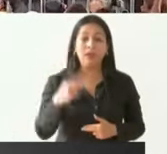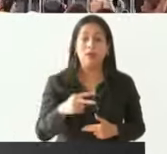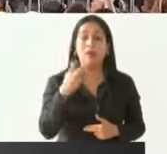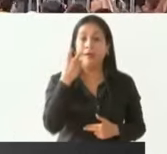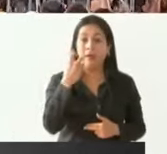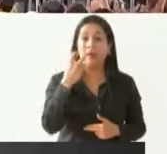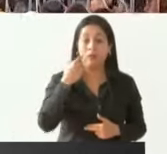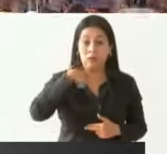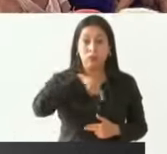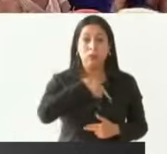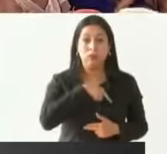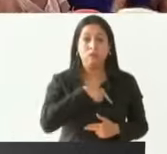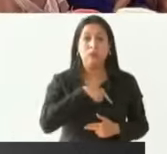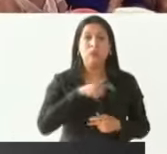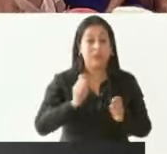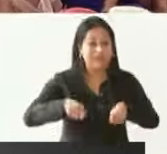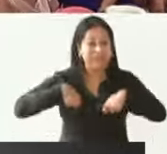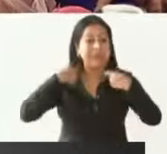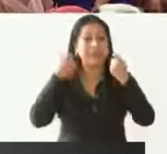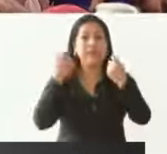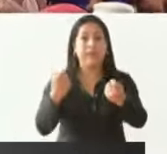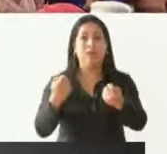dejando como